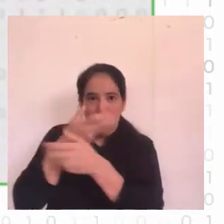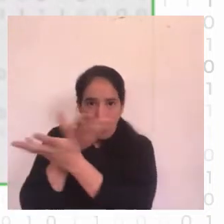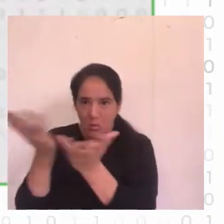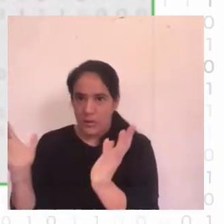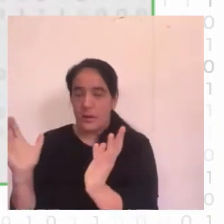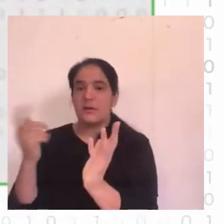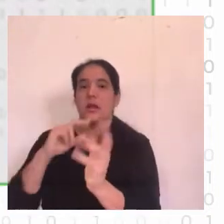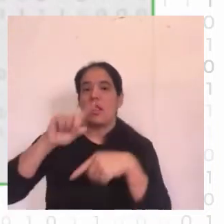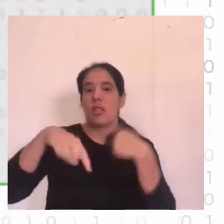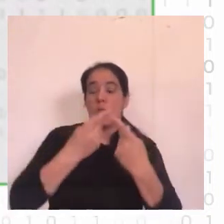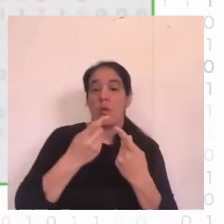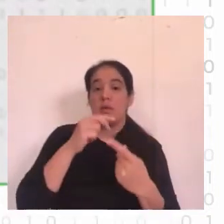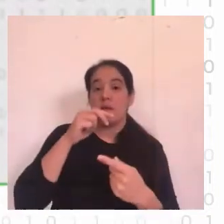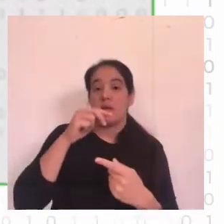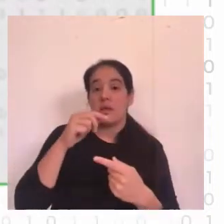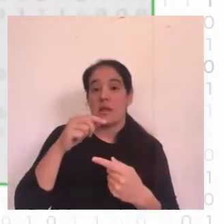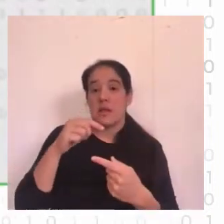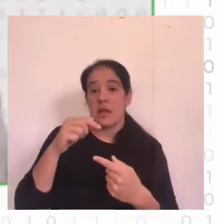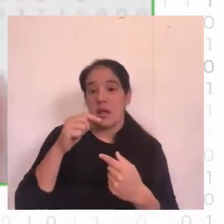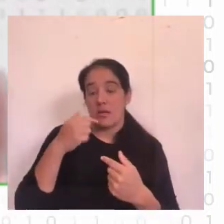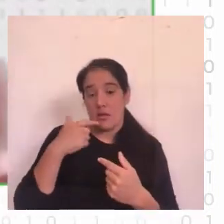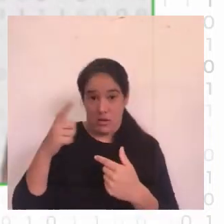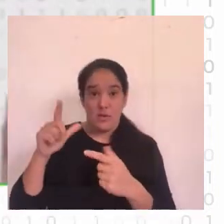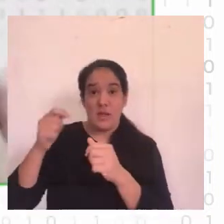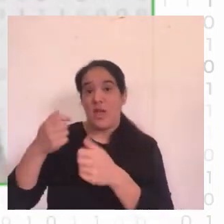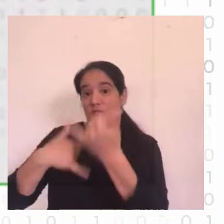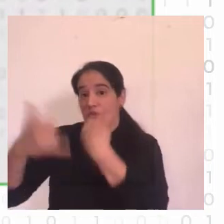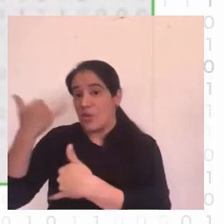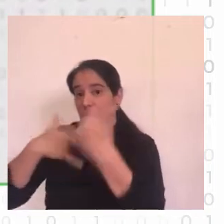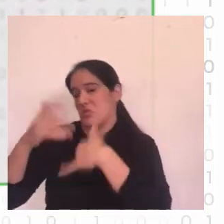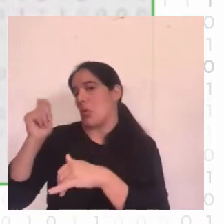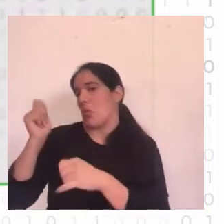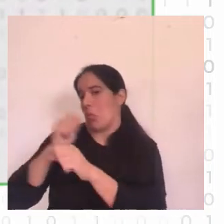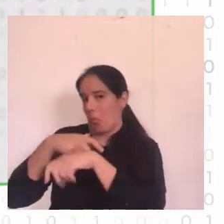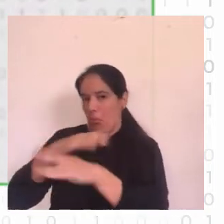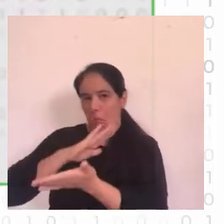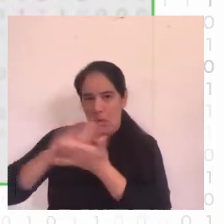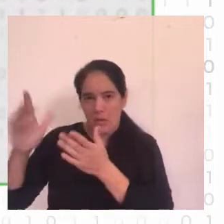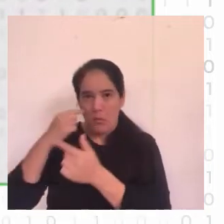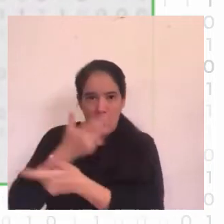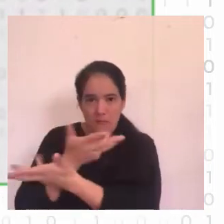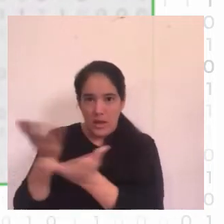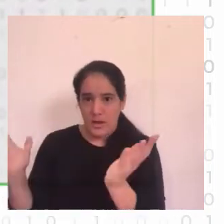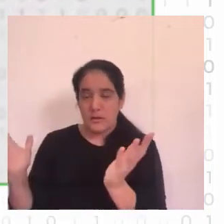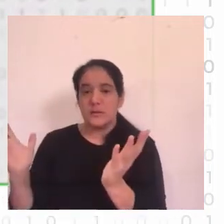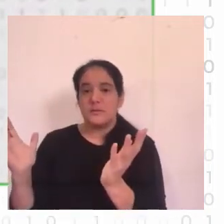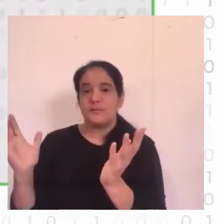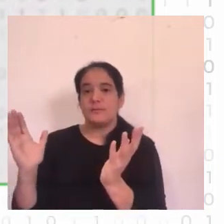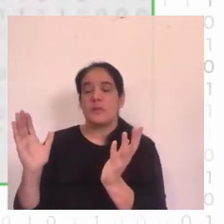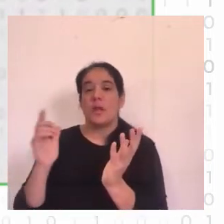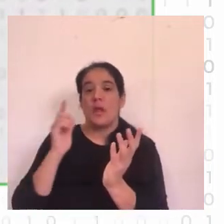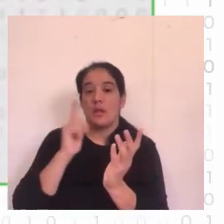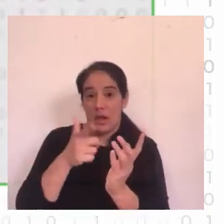después Marina no solamente utiliza datos que están disponibles públicamente perdón para el procesamiento de imágenes